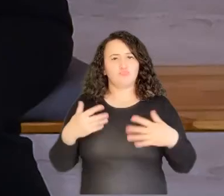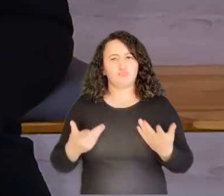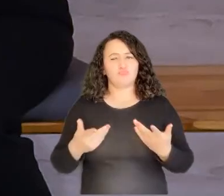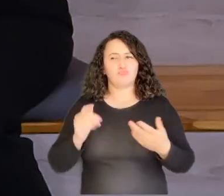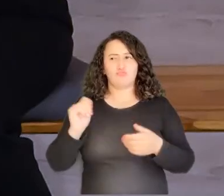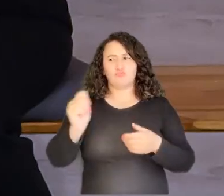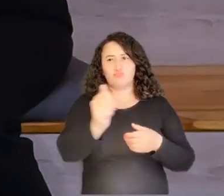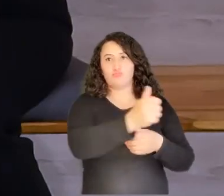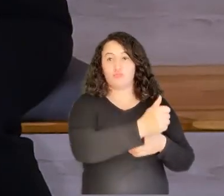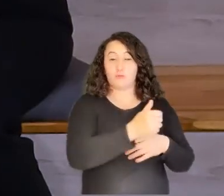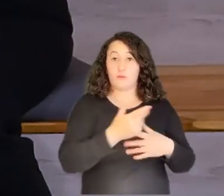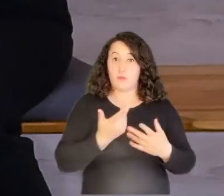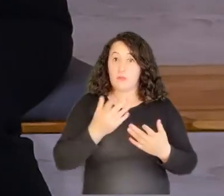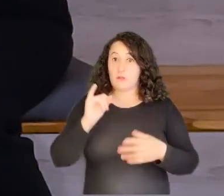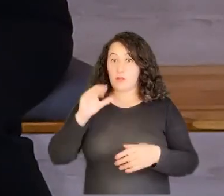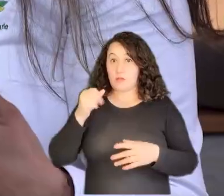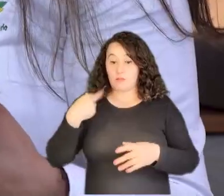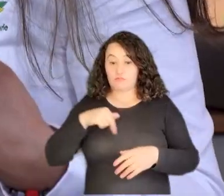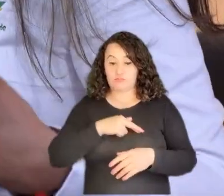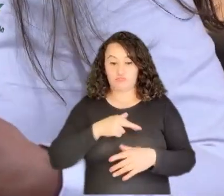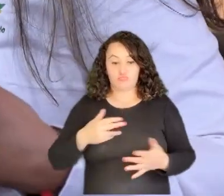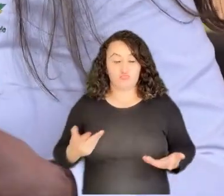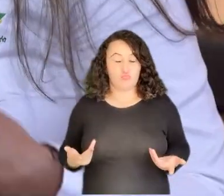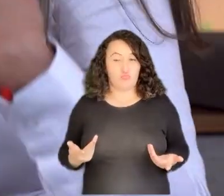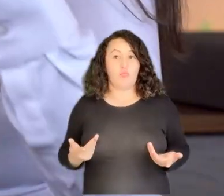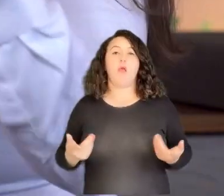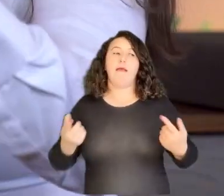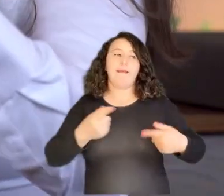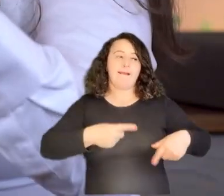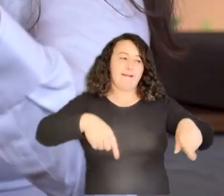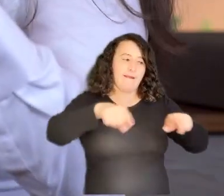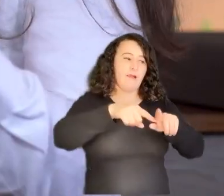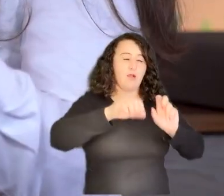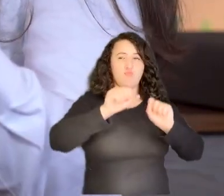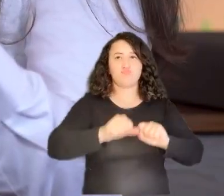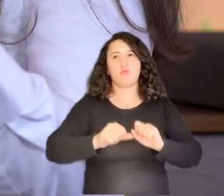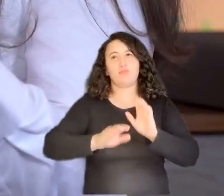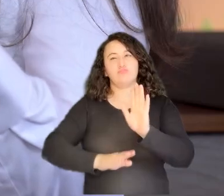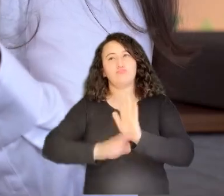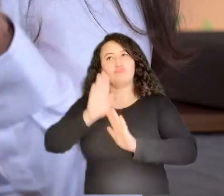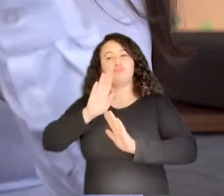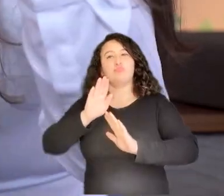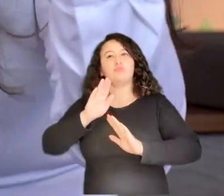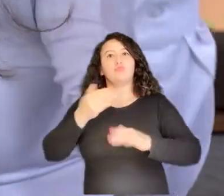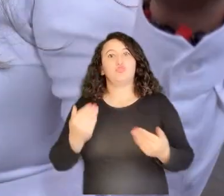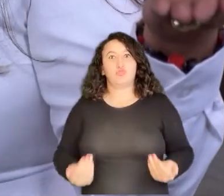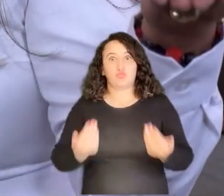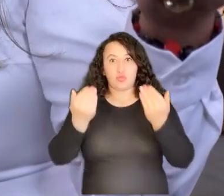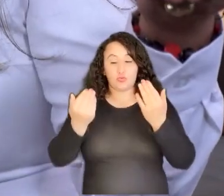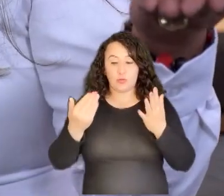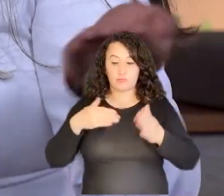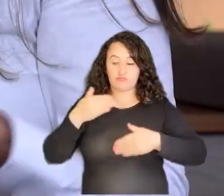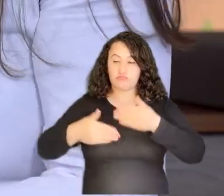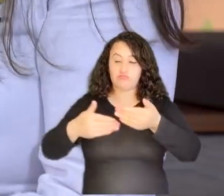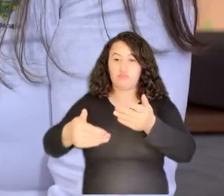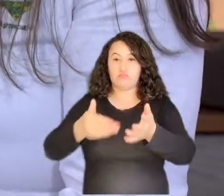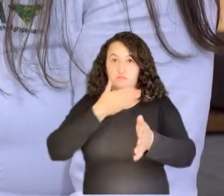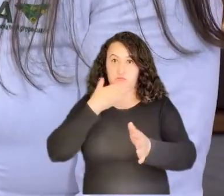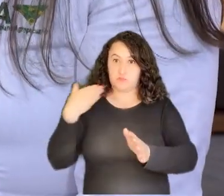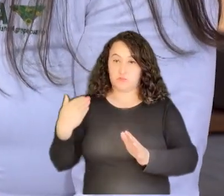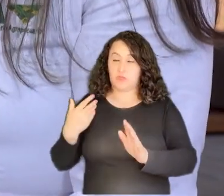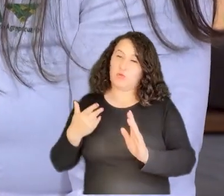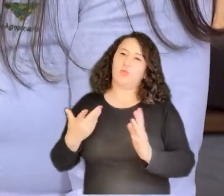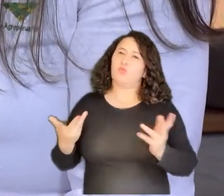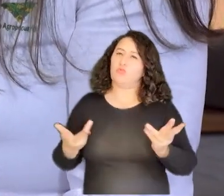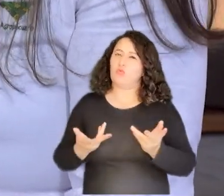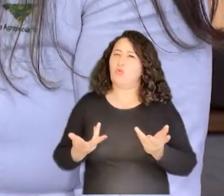nosotros como ICA, entonces ha generado que ellos puedan emprender y su cadena de valor se vea mejor reflejada desde